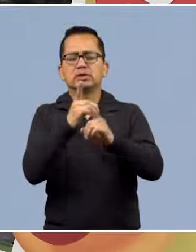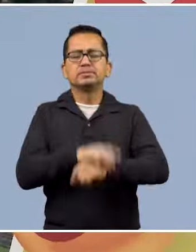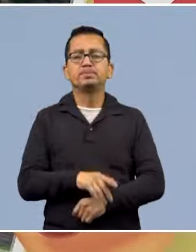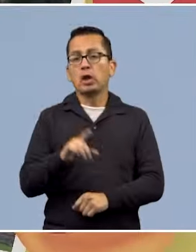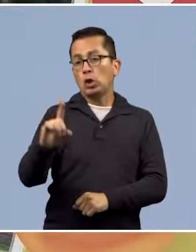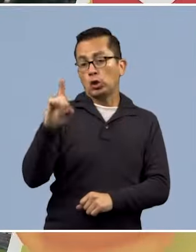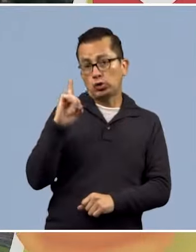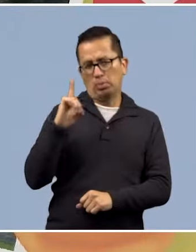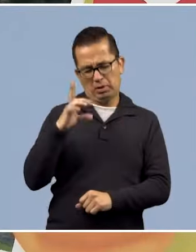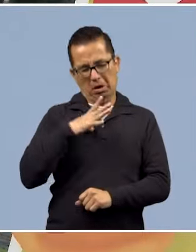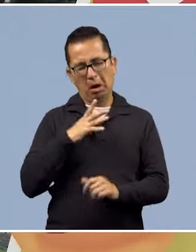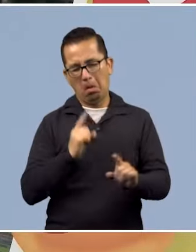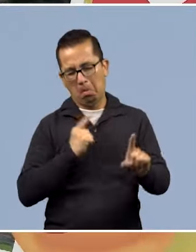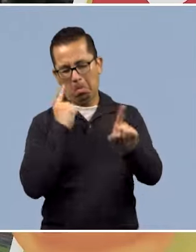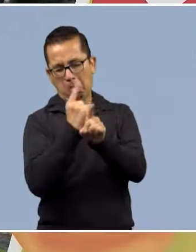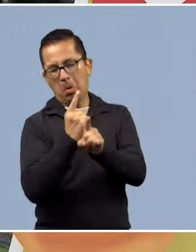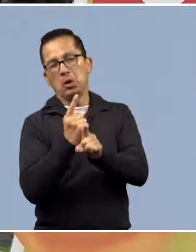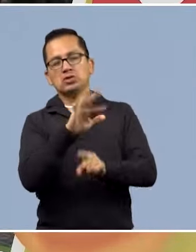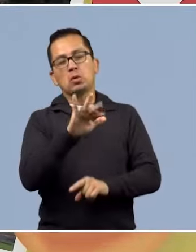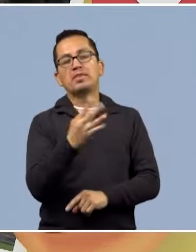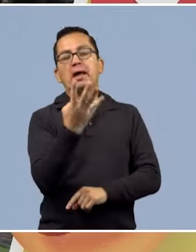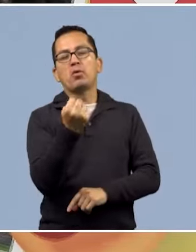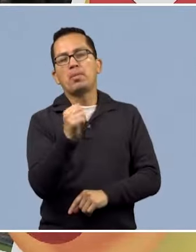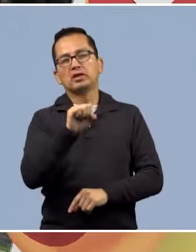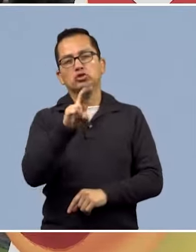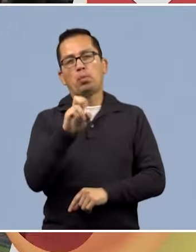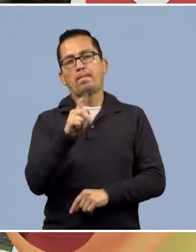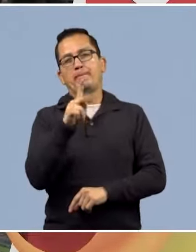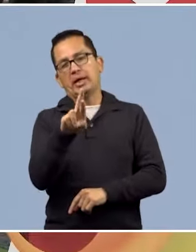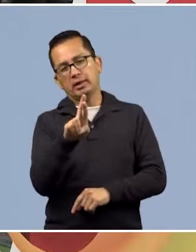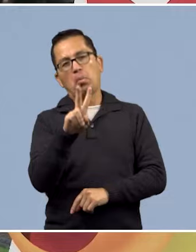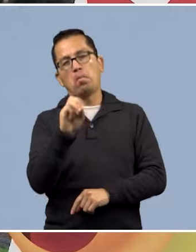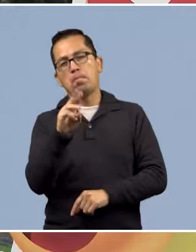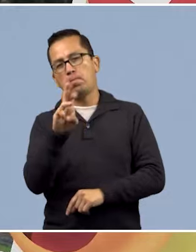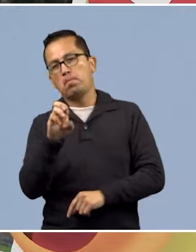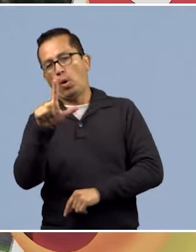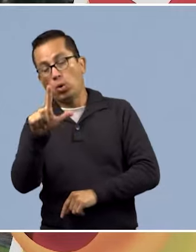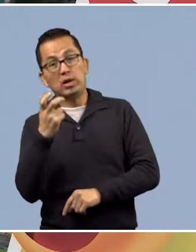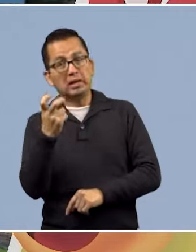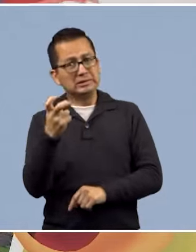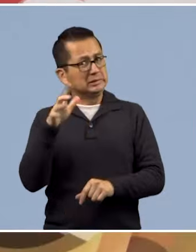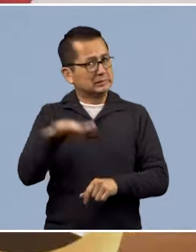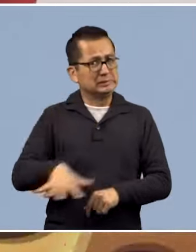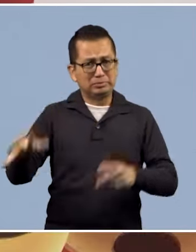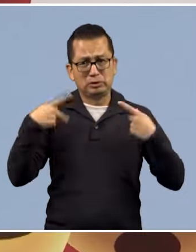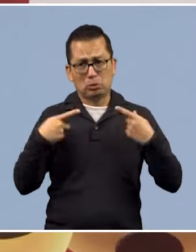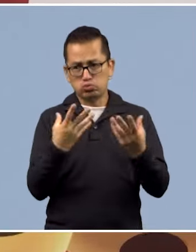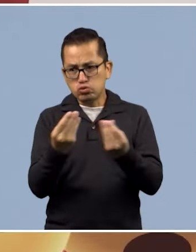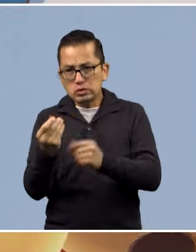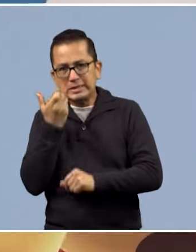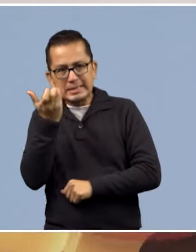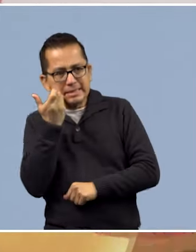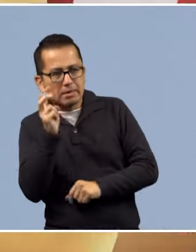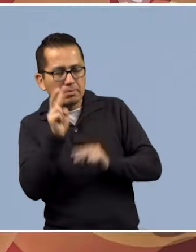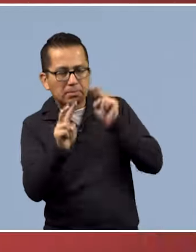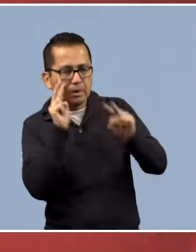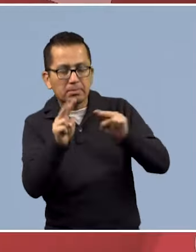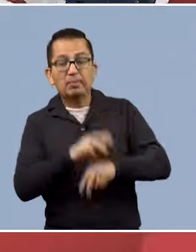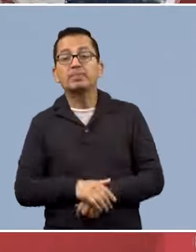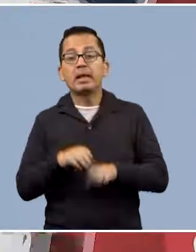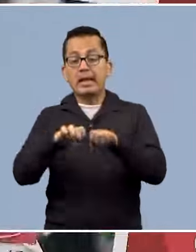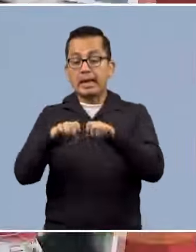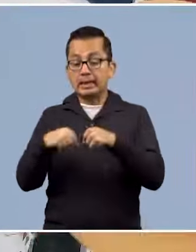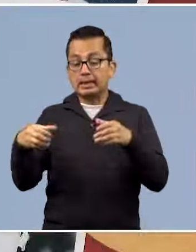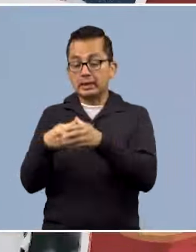deportes, el pasado fin de semana se llevó a cabo la edición 58 del Super Bowl, el evento deportivo más esperado del año para muchos fanáticos.